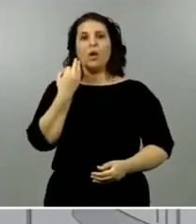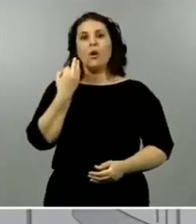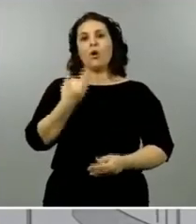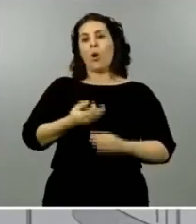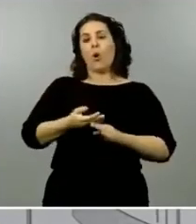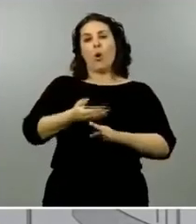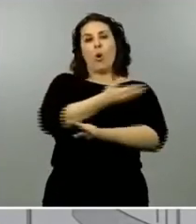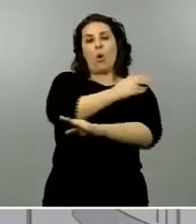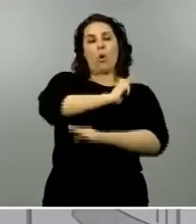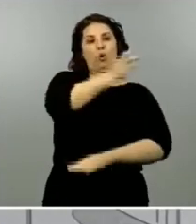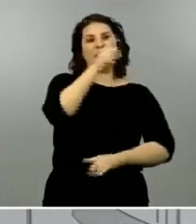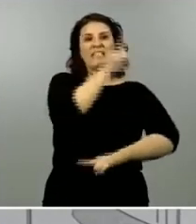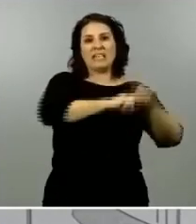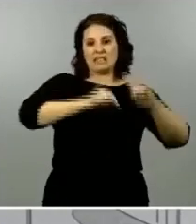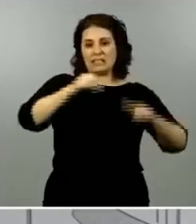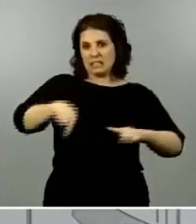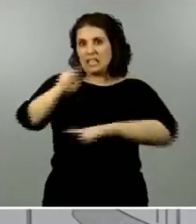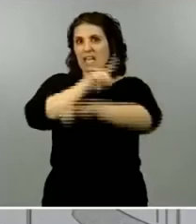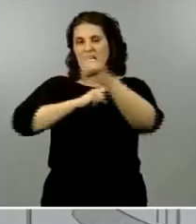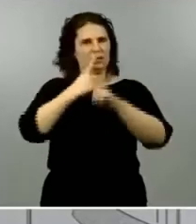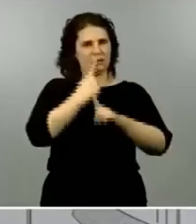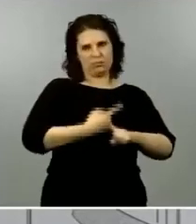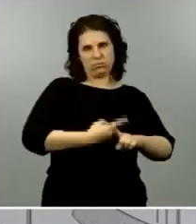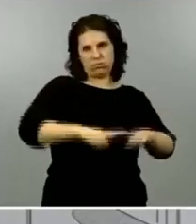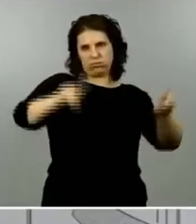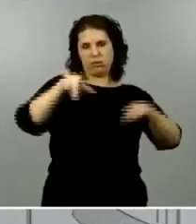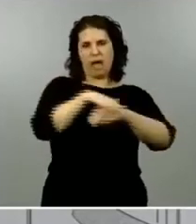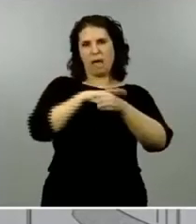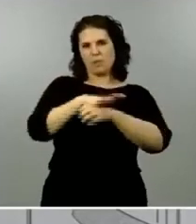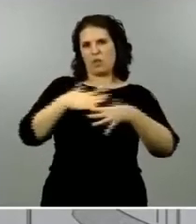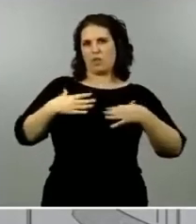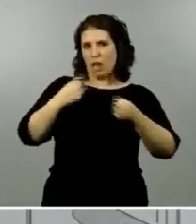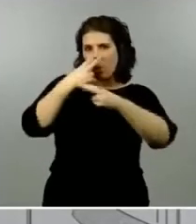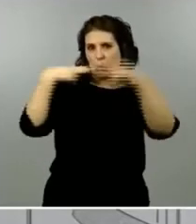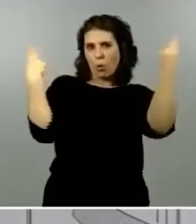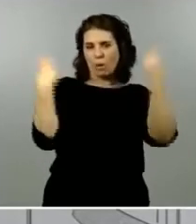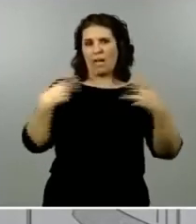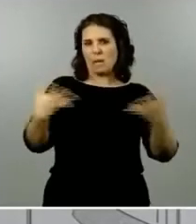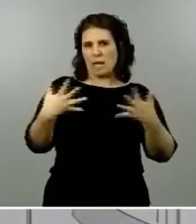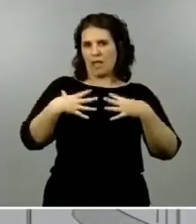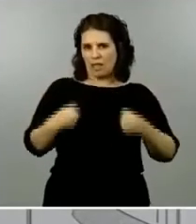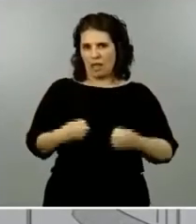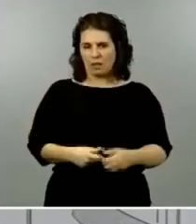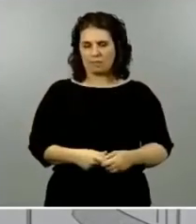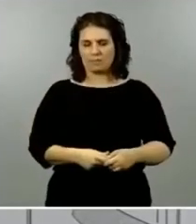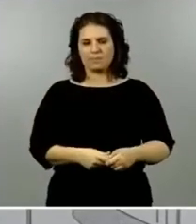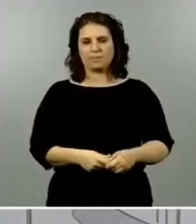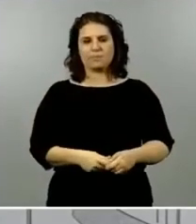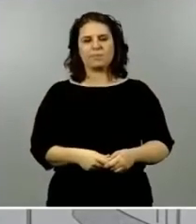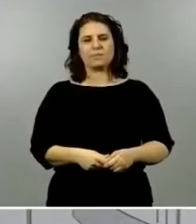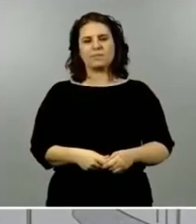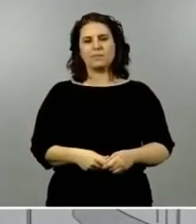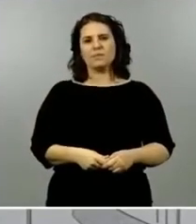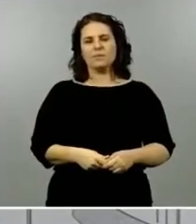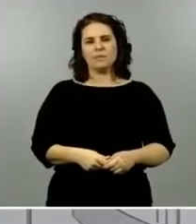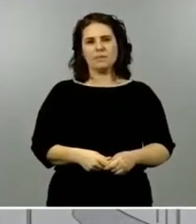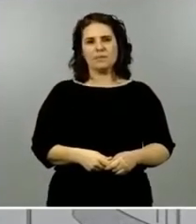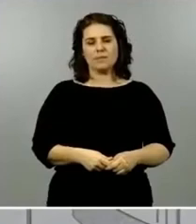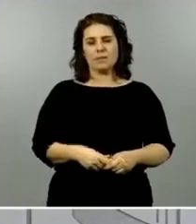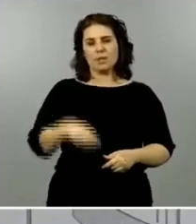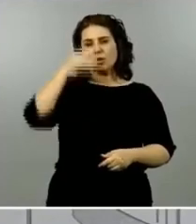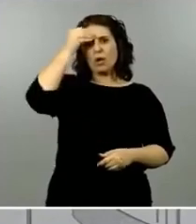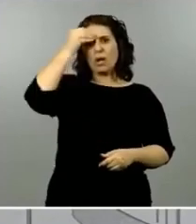lógicamente está teniendo esta en el ámbito de la salud pública y de la emergencia sanitaria y desde luego creo que esta co-decisión esta co